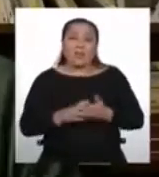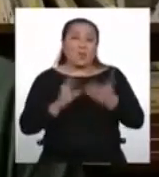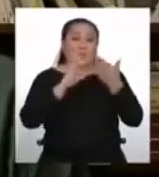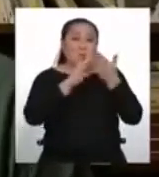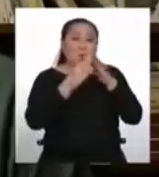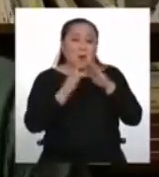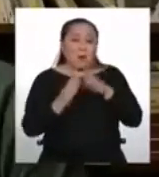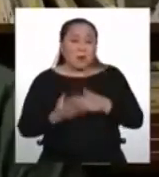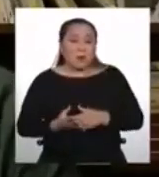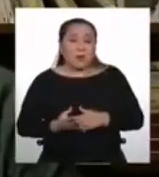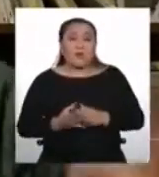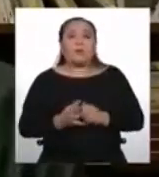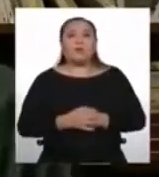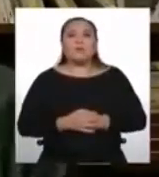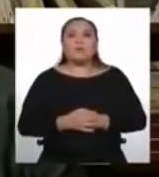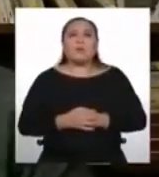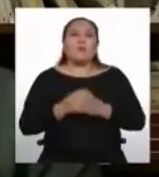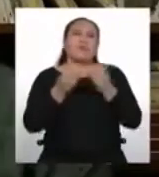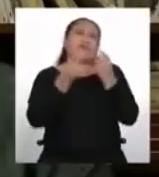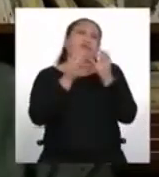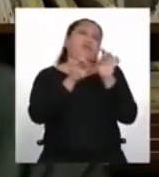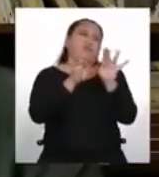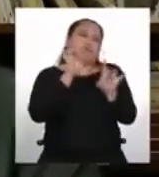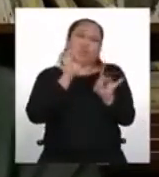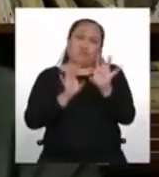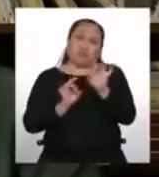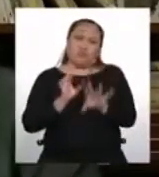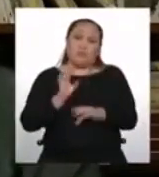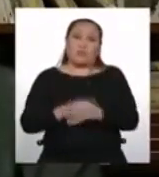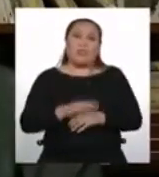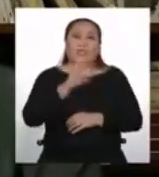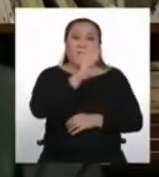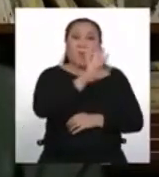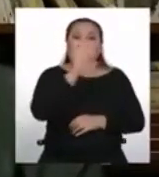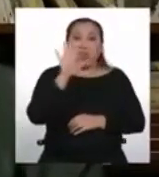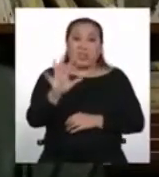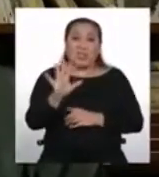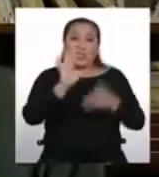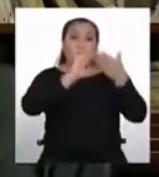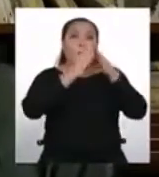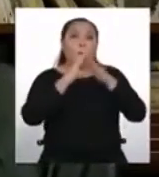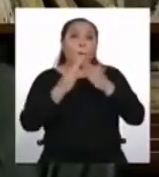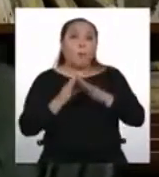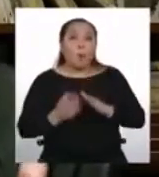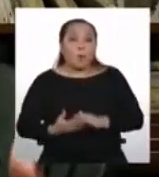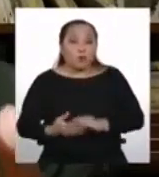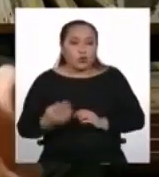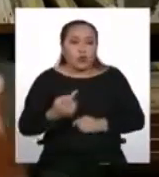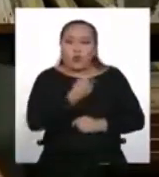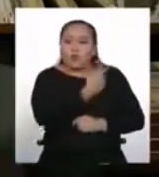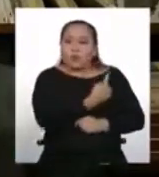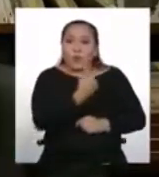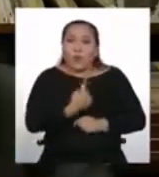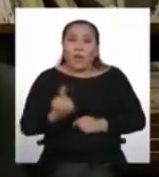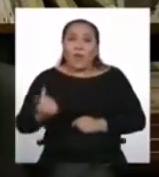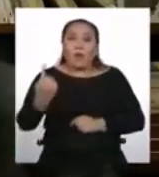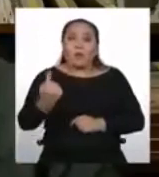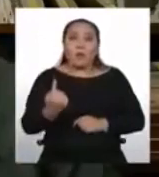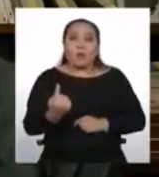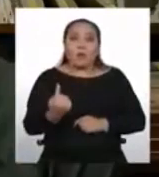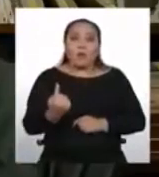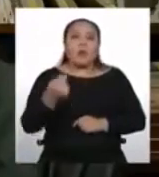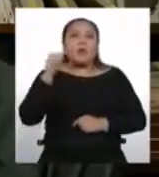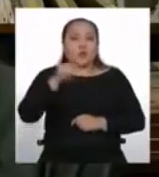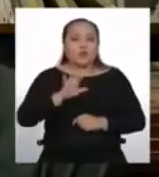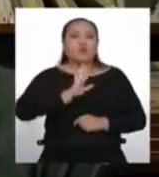Chapra. Bueno, tantos pueblos, todos son 55. Todo pueblo indígena tiene derecho a